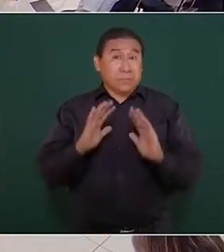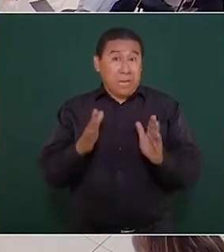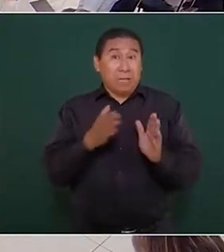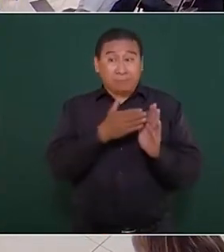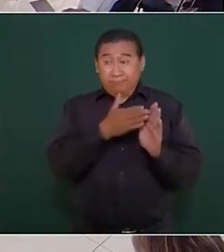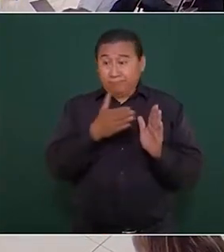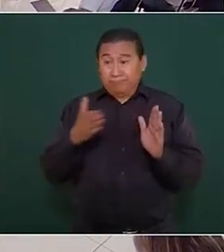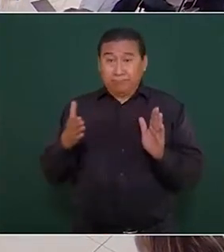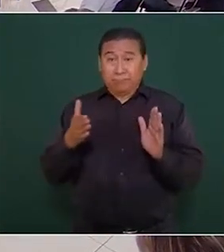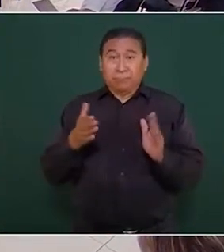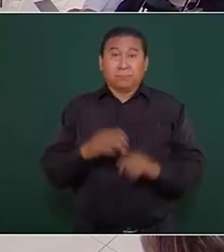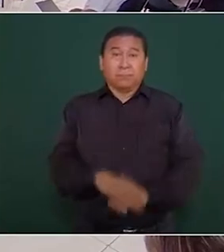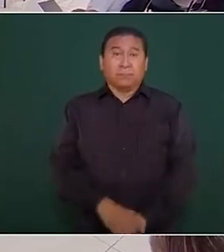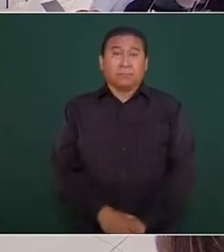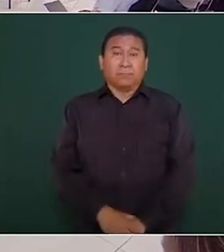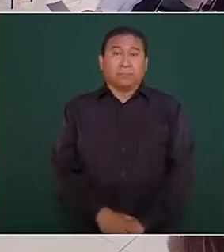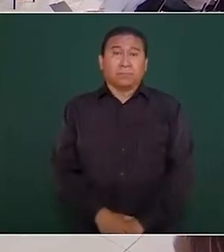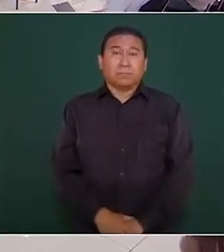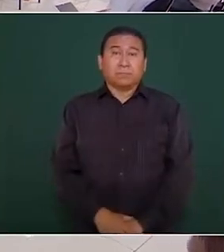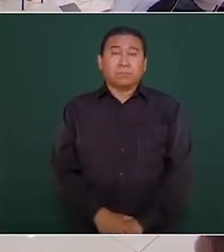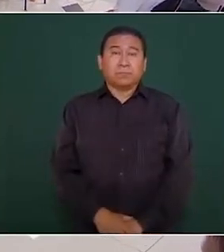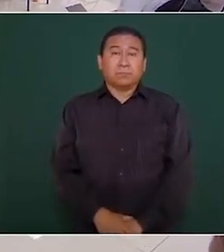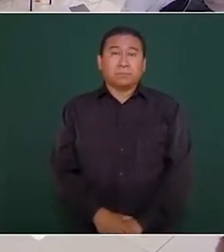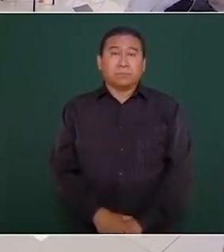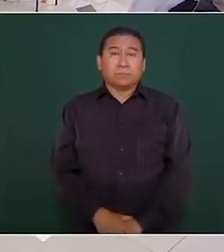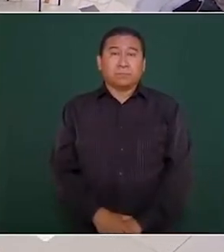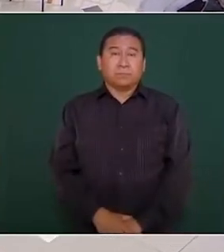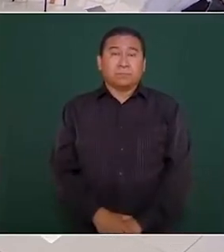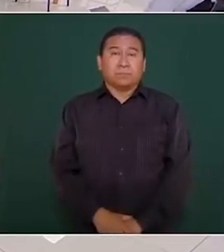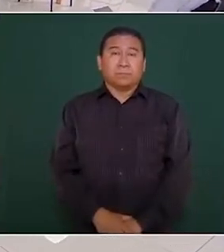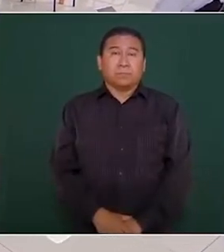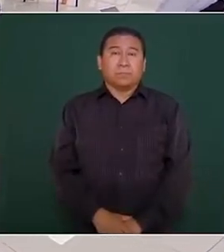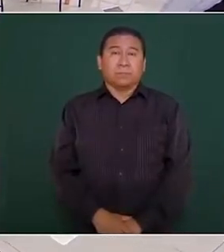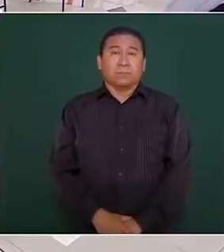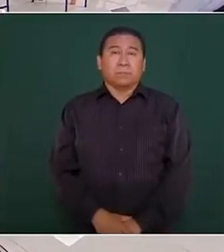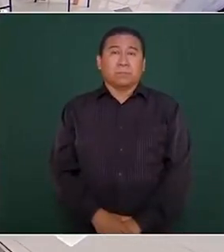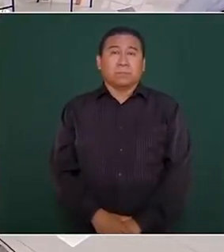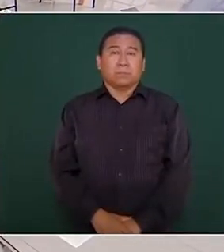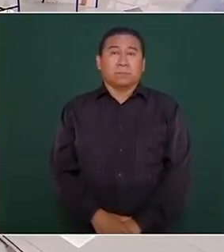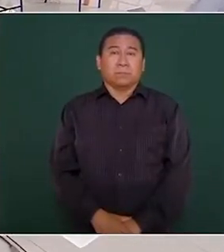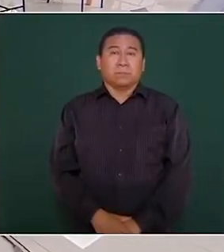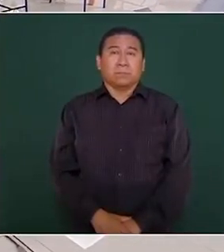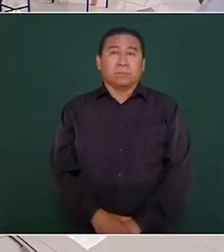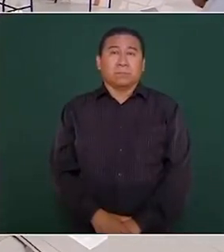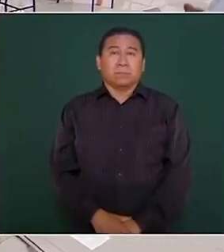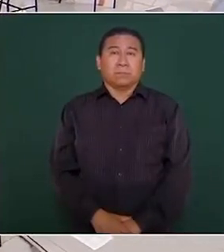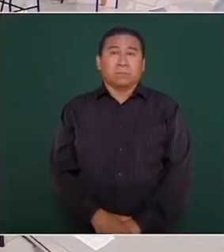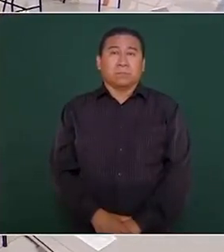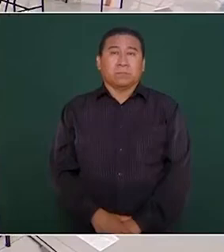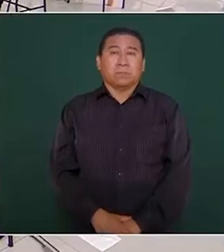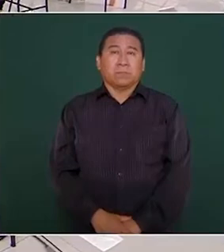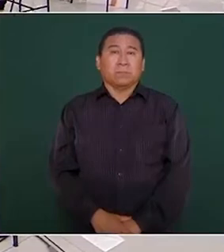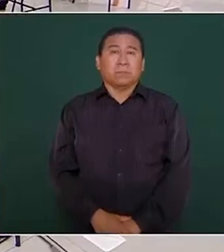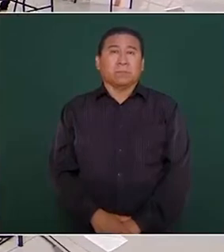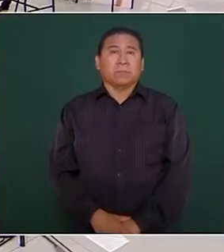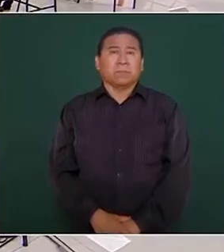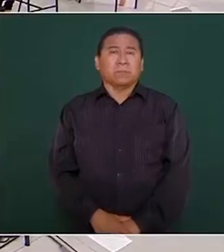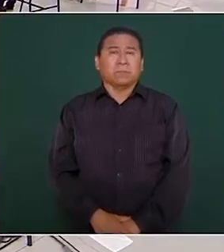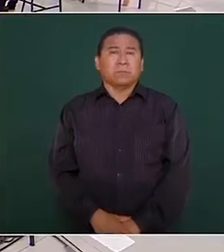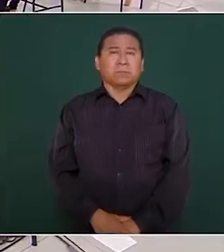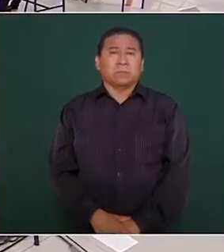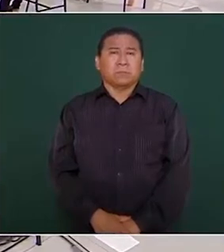tiene prácticamente